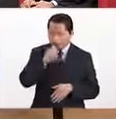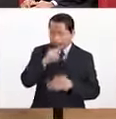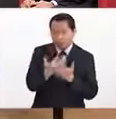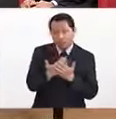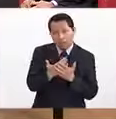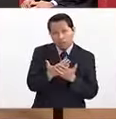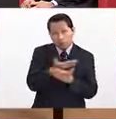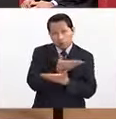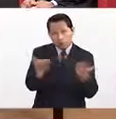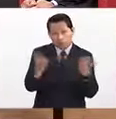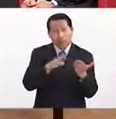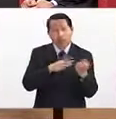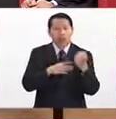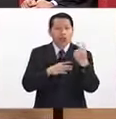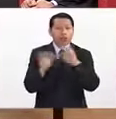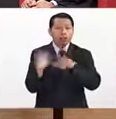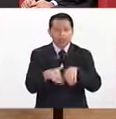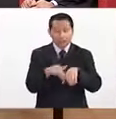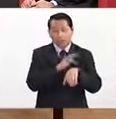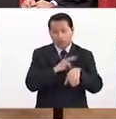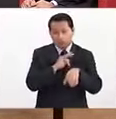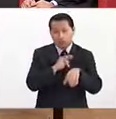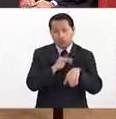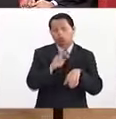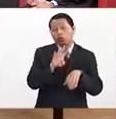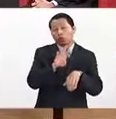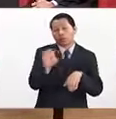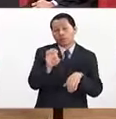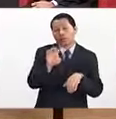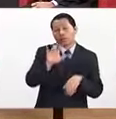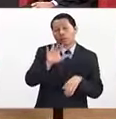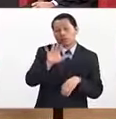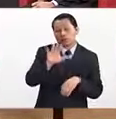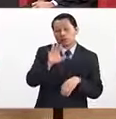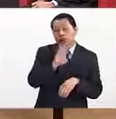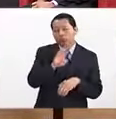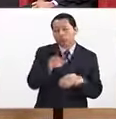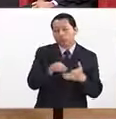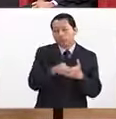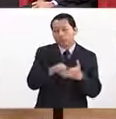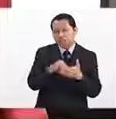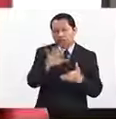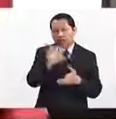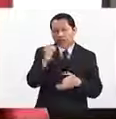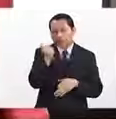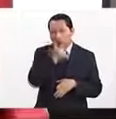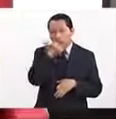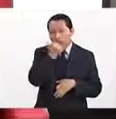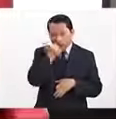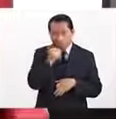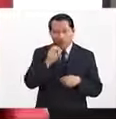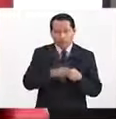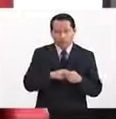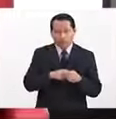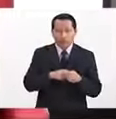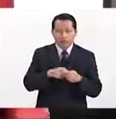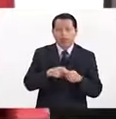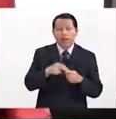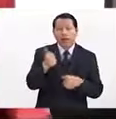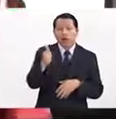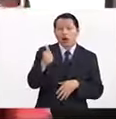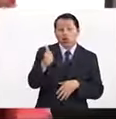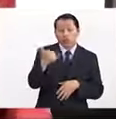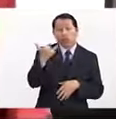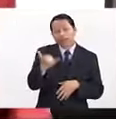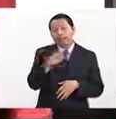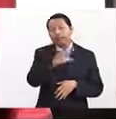esperamos. Claro, tenemos dos ingresos, cerca de 500 alumnos ingresan en agosto